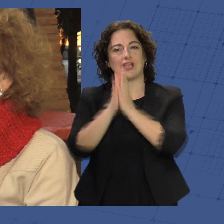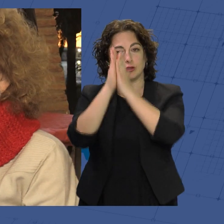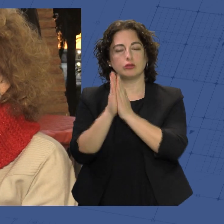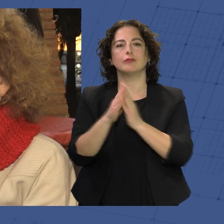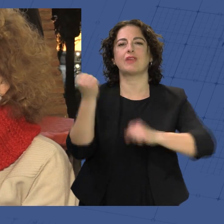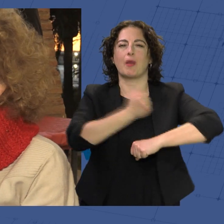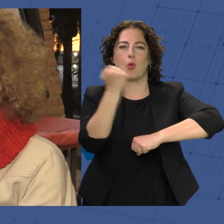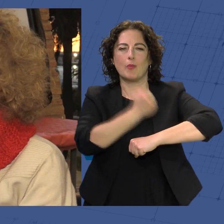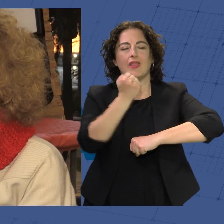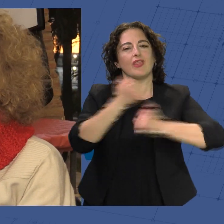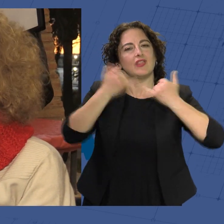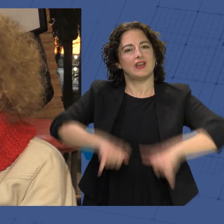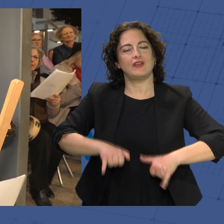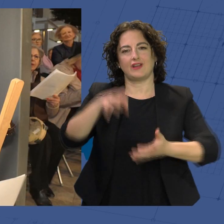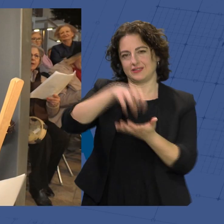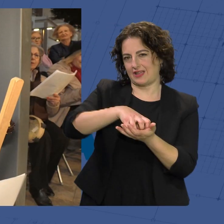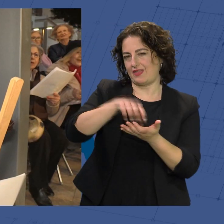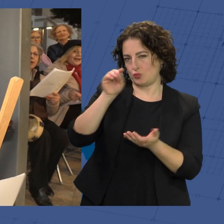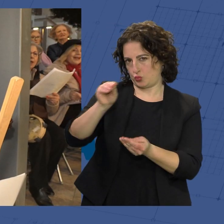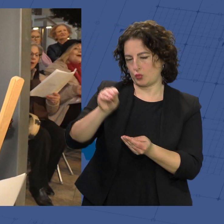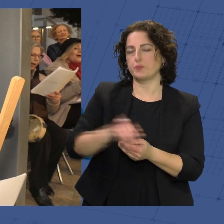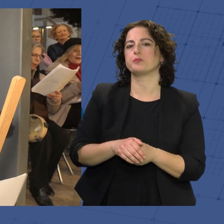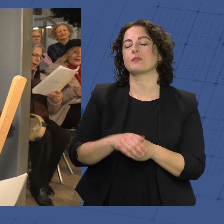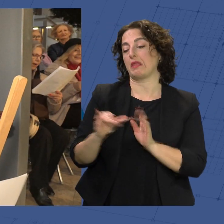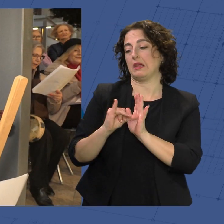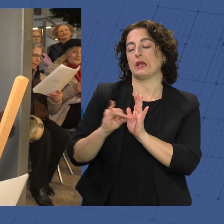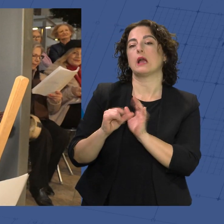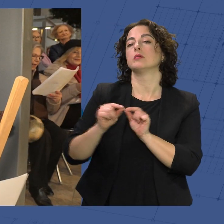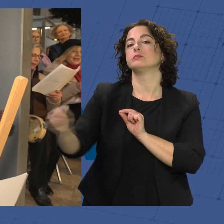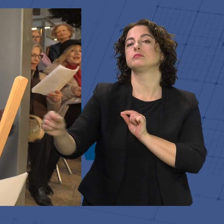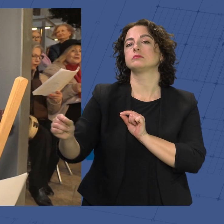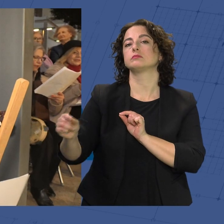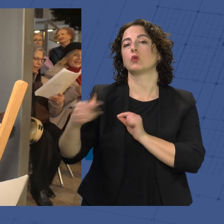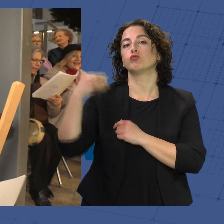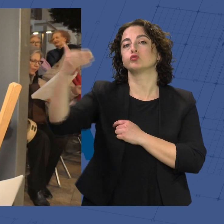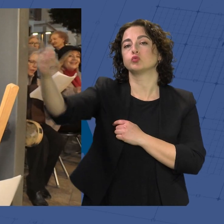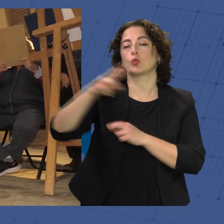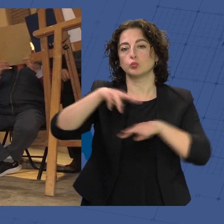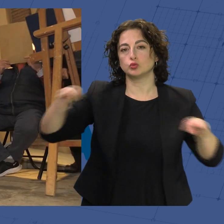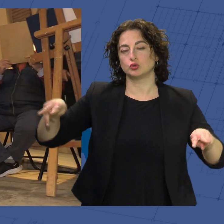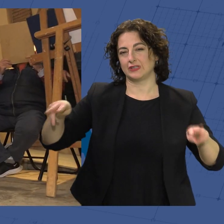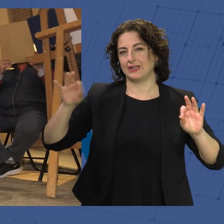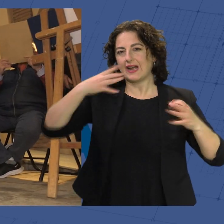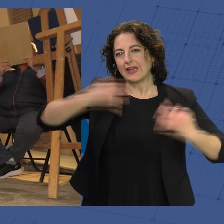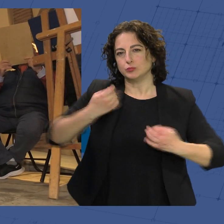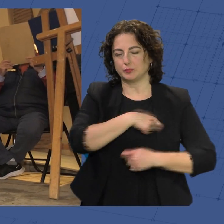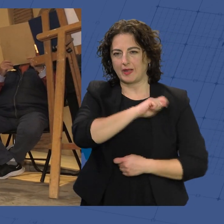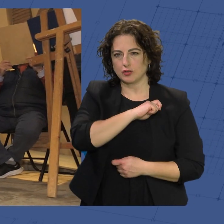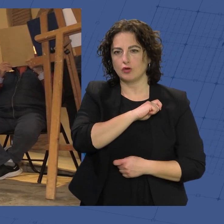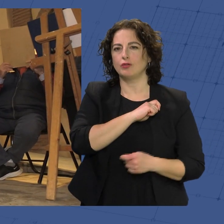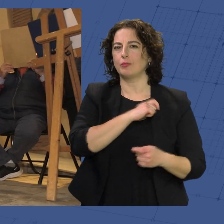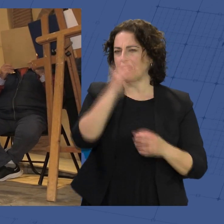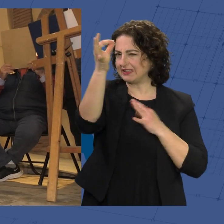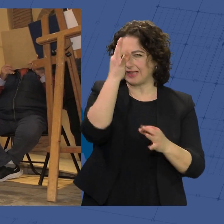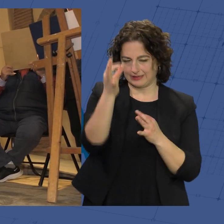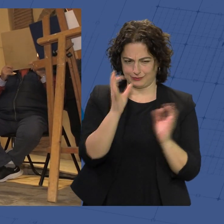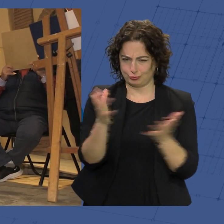zambombada en la sede de uno de estos colectivos, a escasos metros, del futuro Museo del Realismo Español. No ha faltado detalle